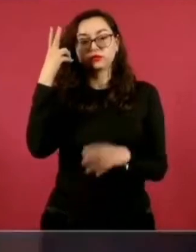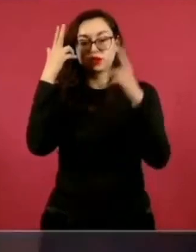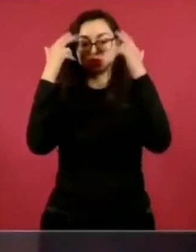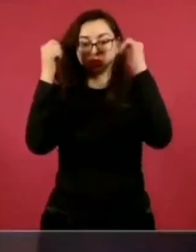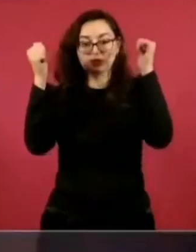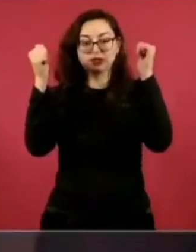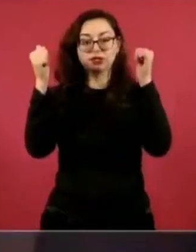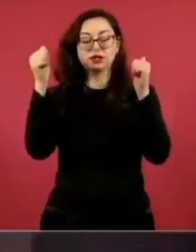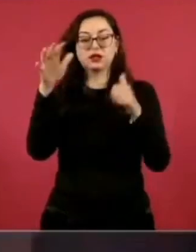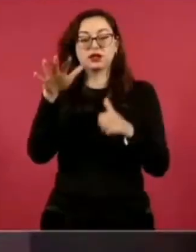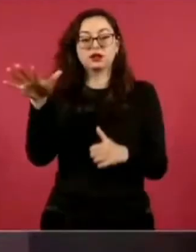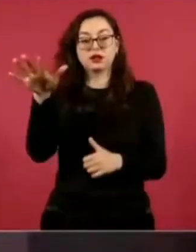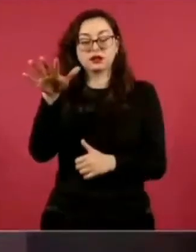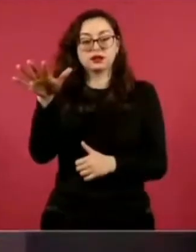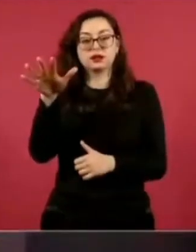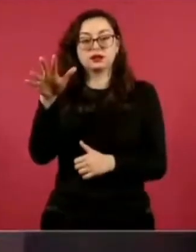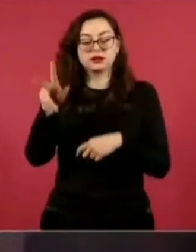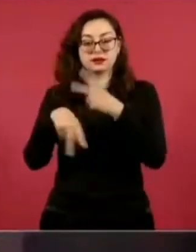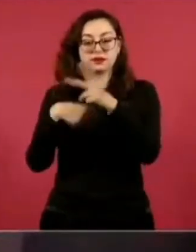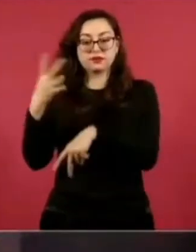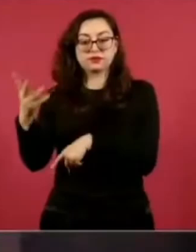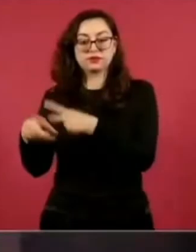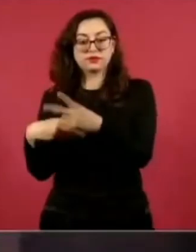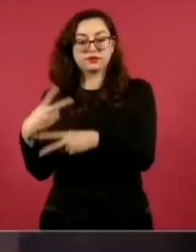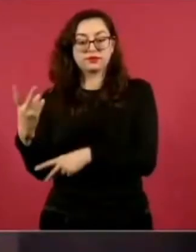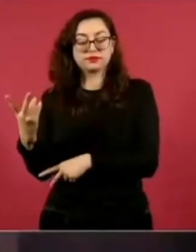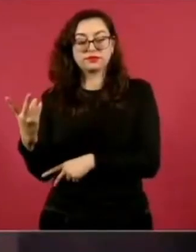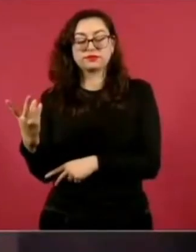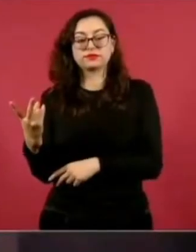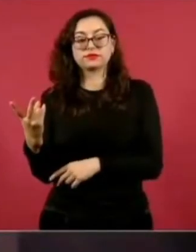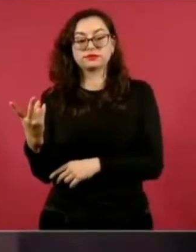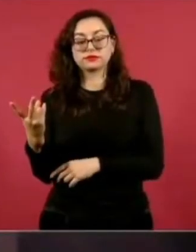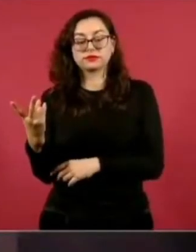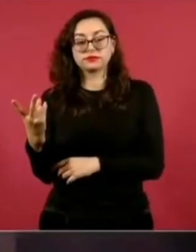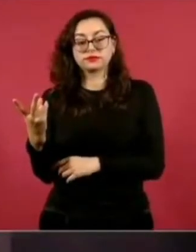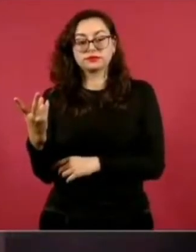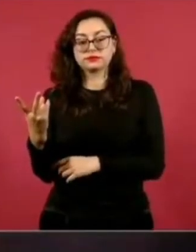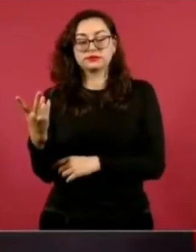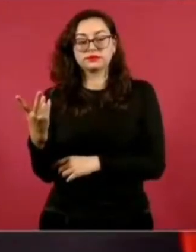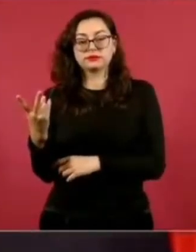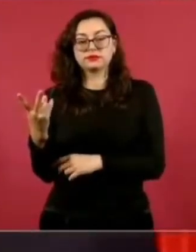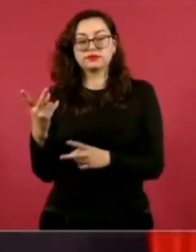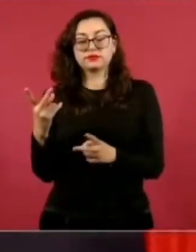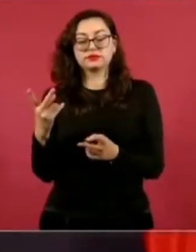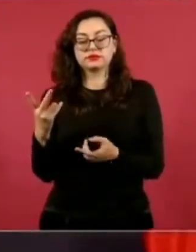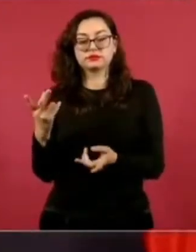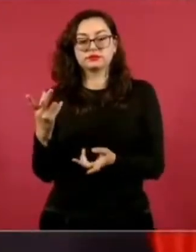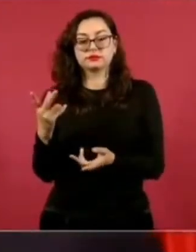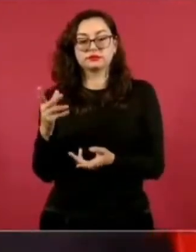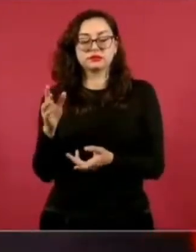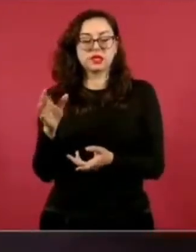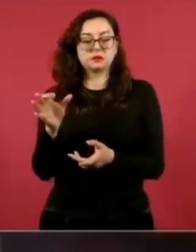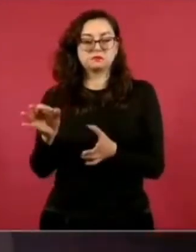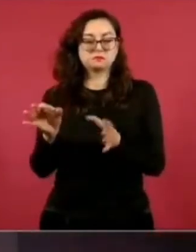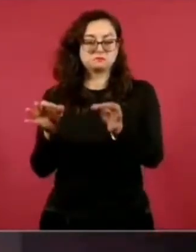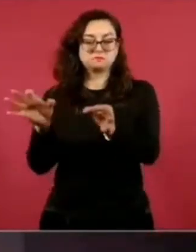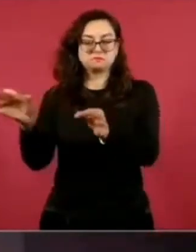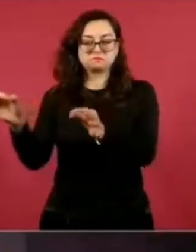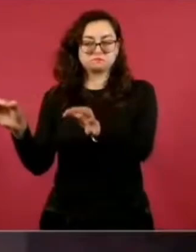a Tamazunchale, no